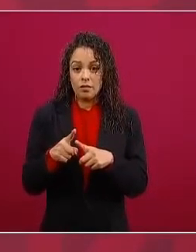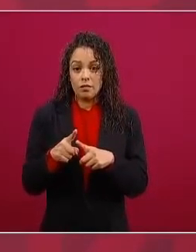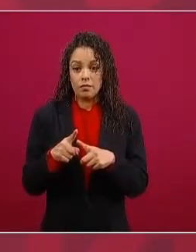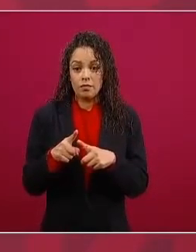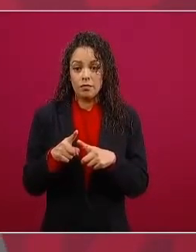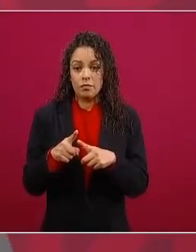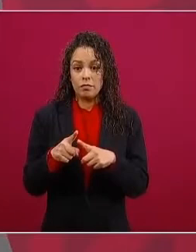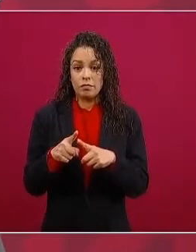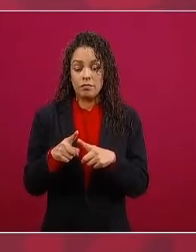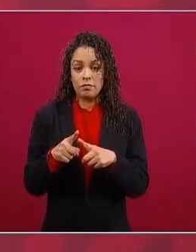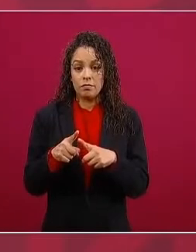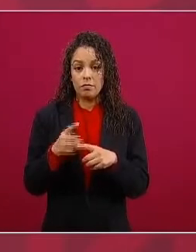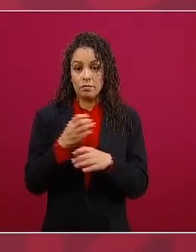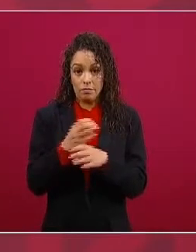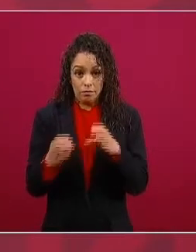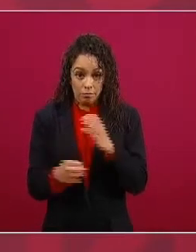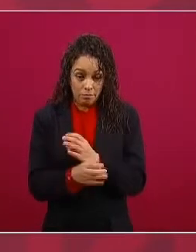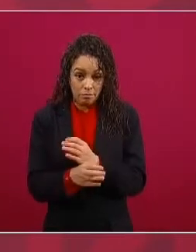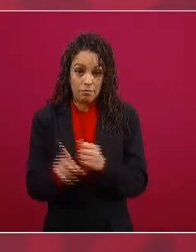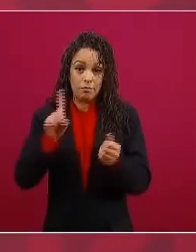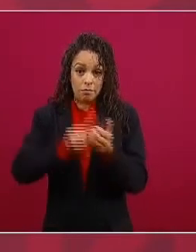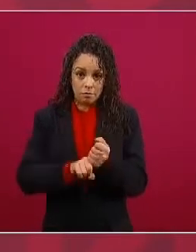habitantes de México que son